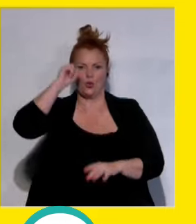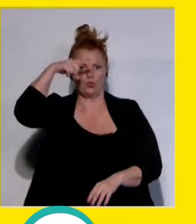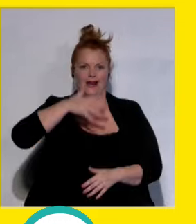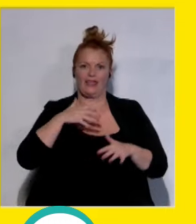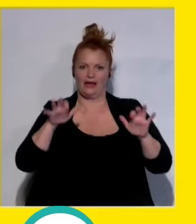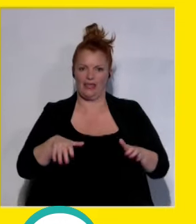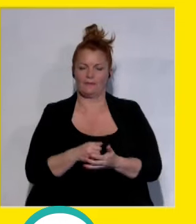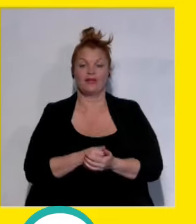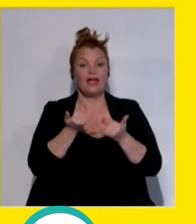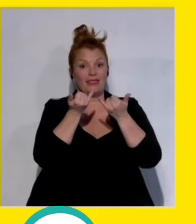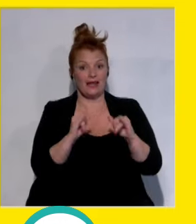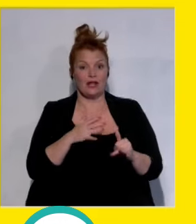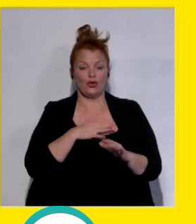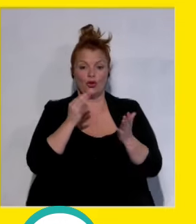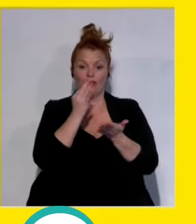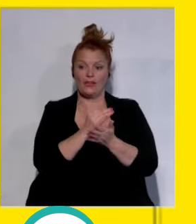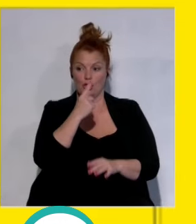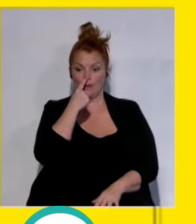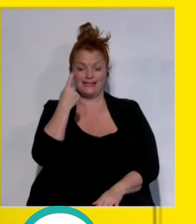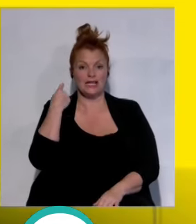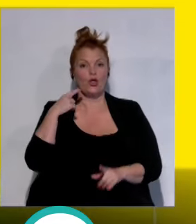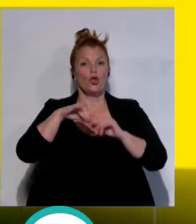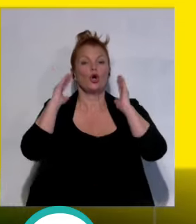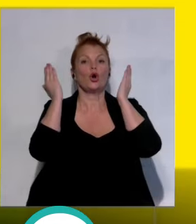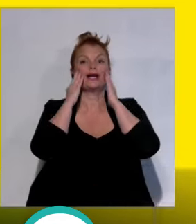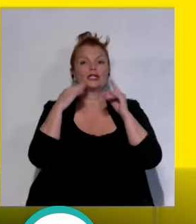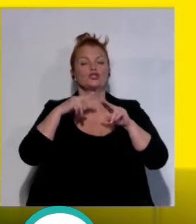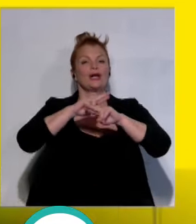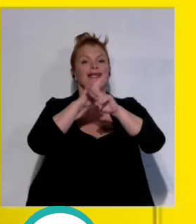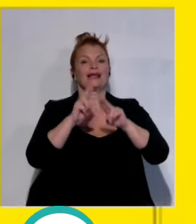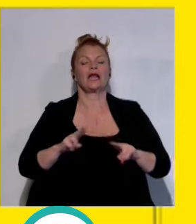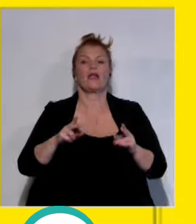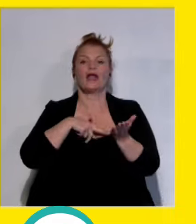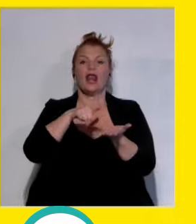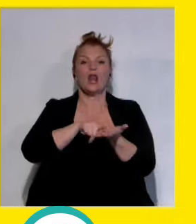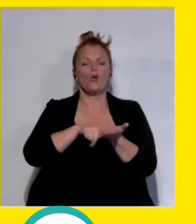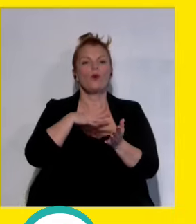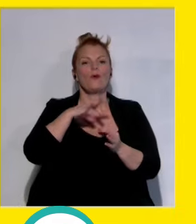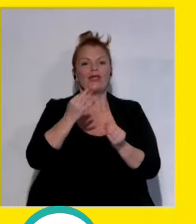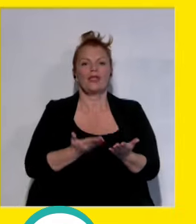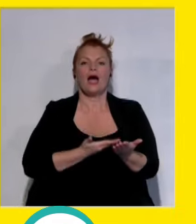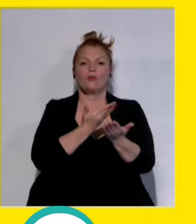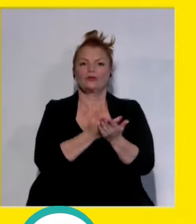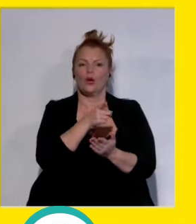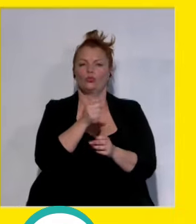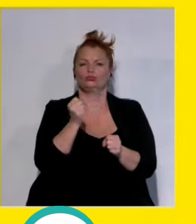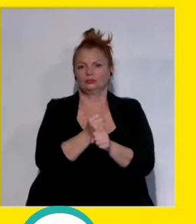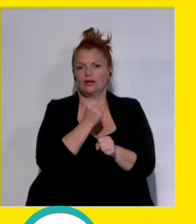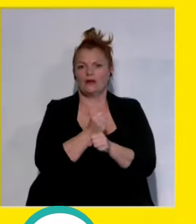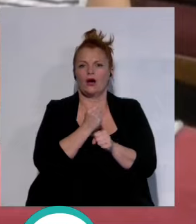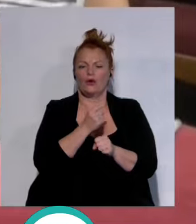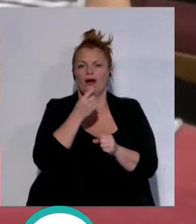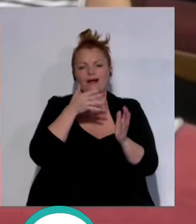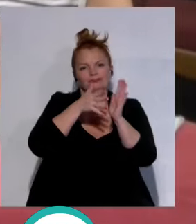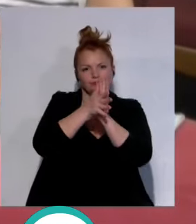Cádiz la celebración en la ciudad el año pasado del Congreso Internacional de la Lengua podrá aportar en esta tarea según ha